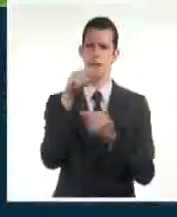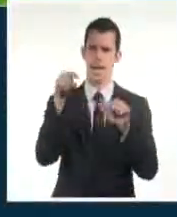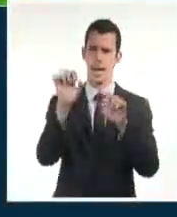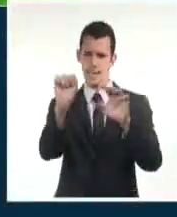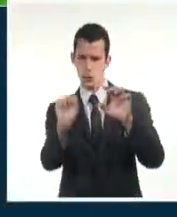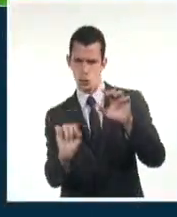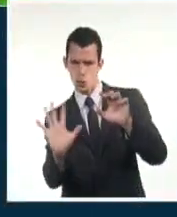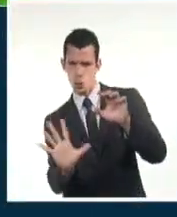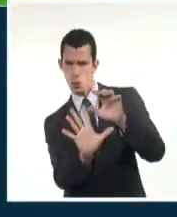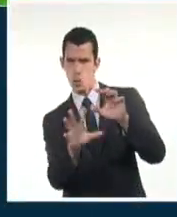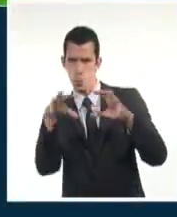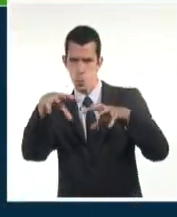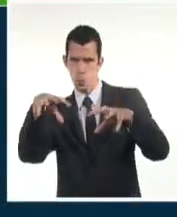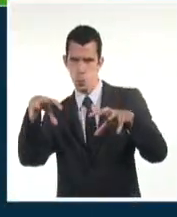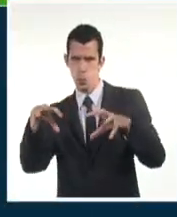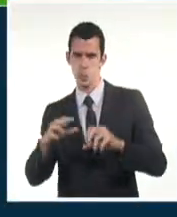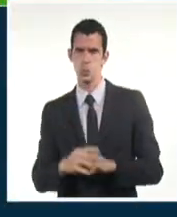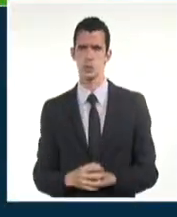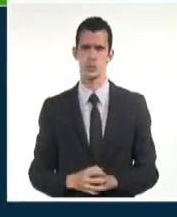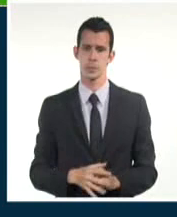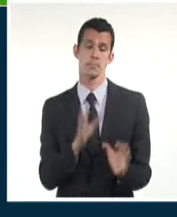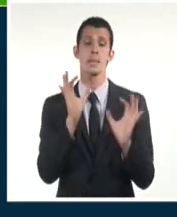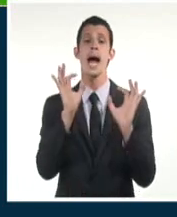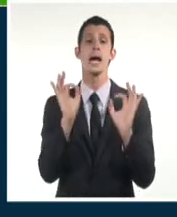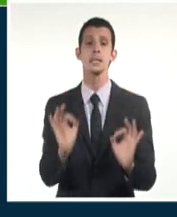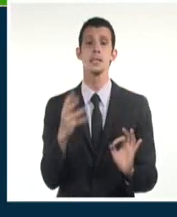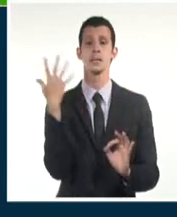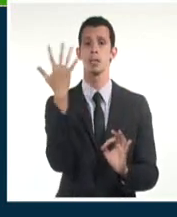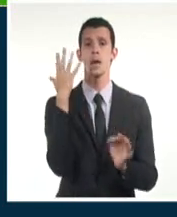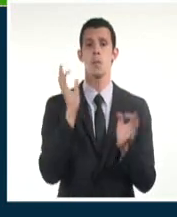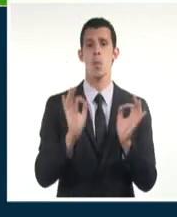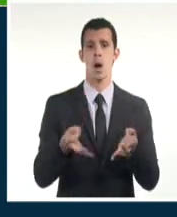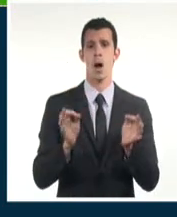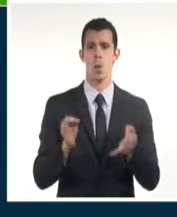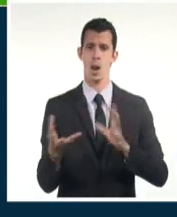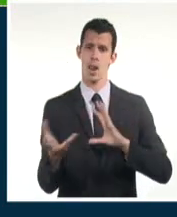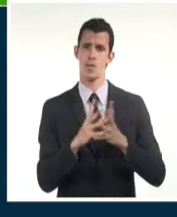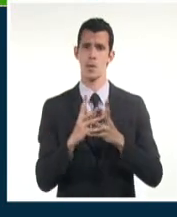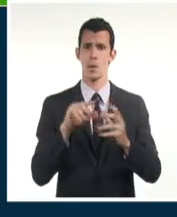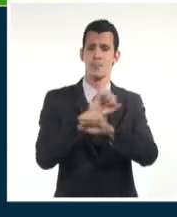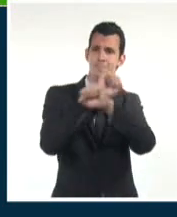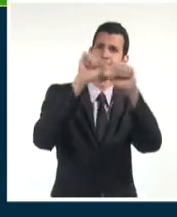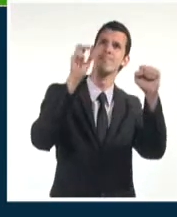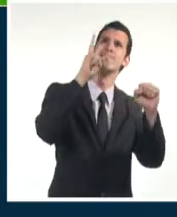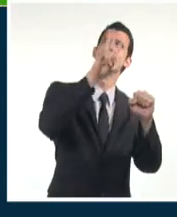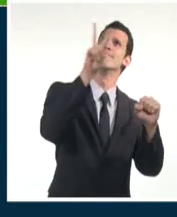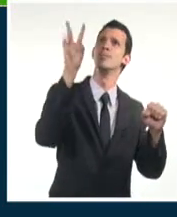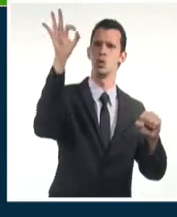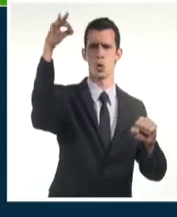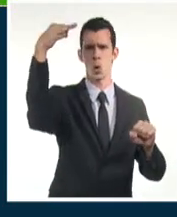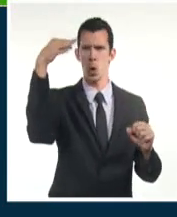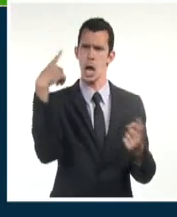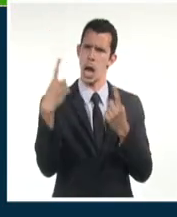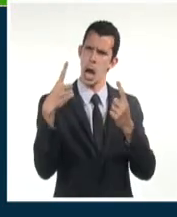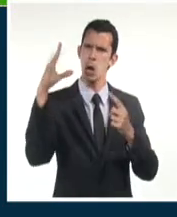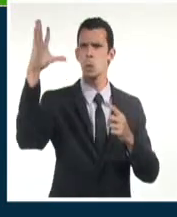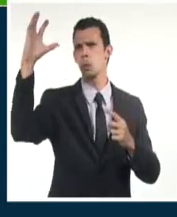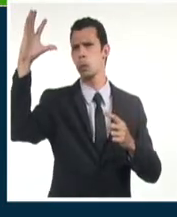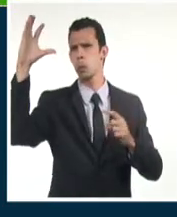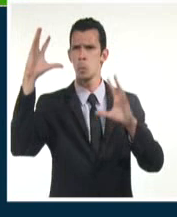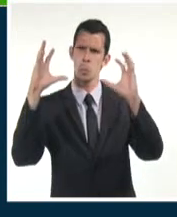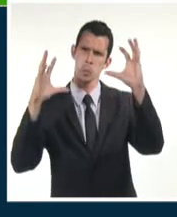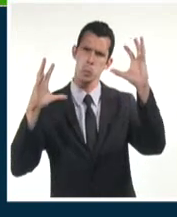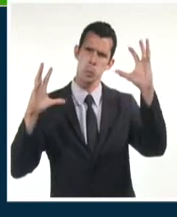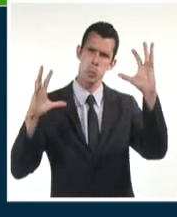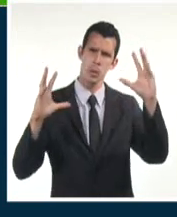bueno las condiciones del tiempo son esas para mañana sábado una mañana de sol y algunas nubes y nublados para